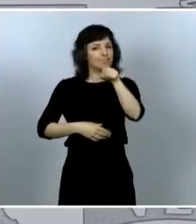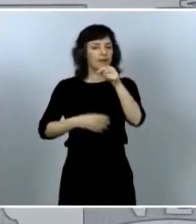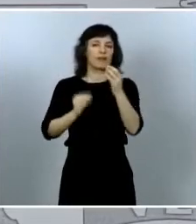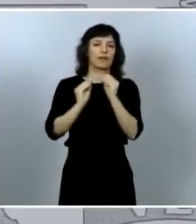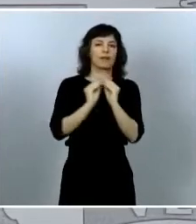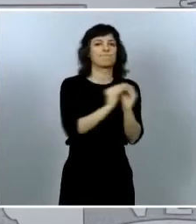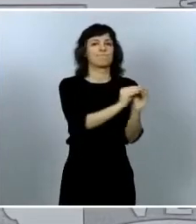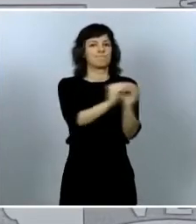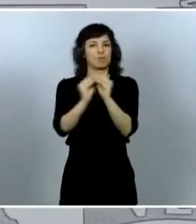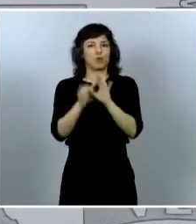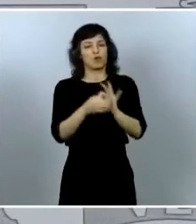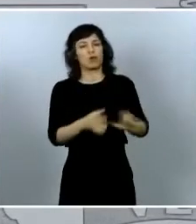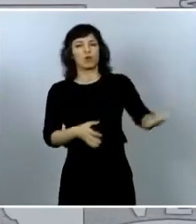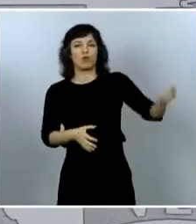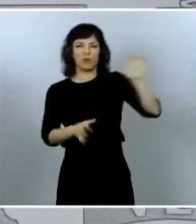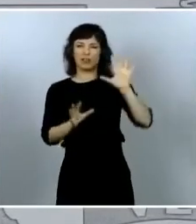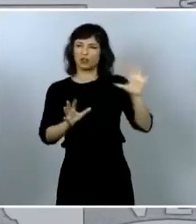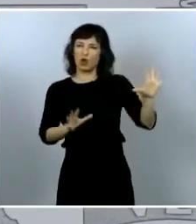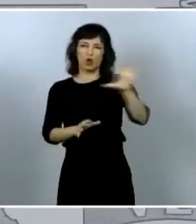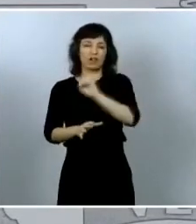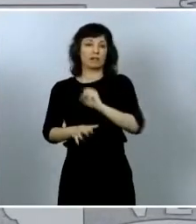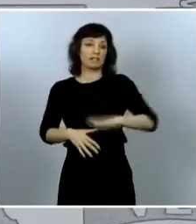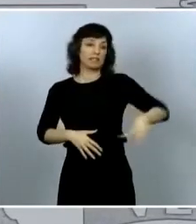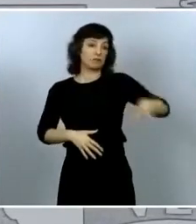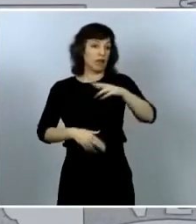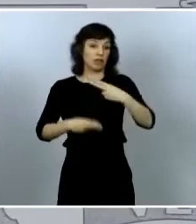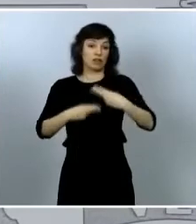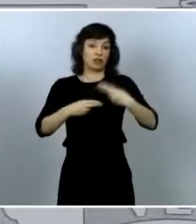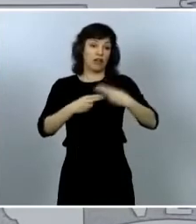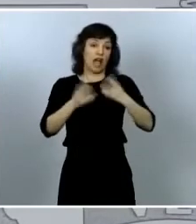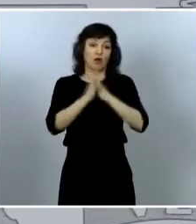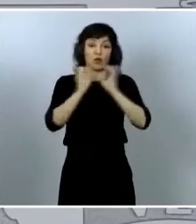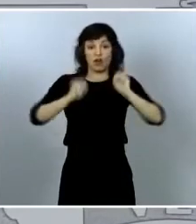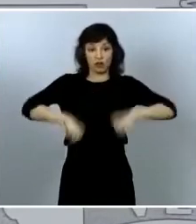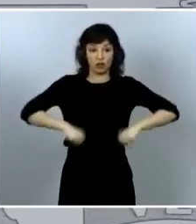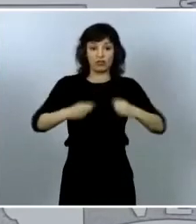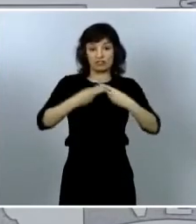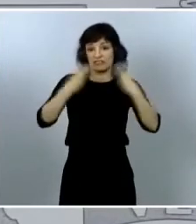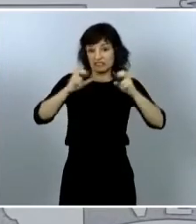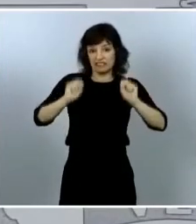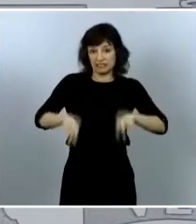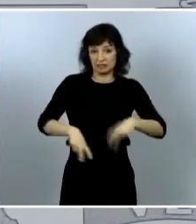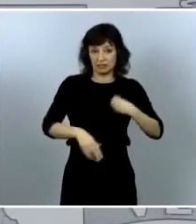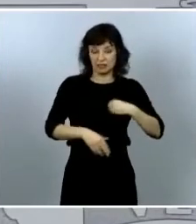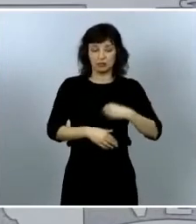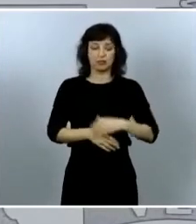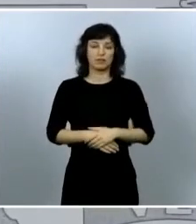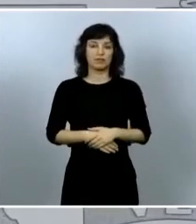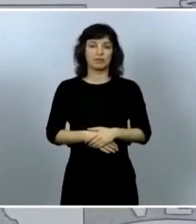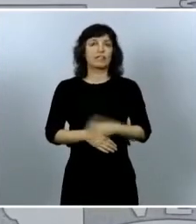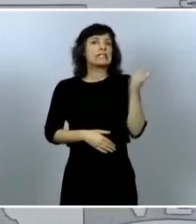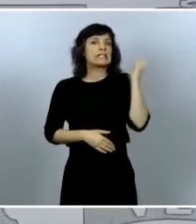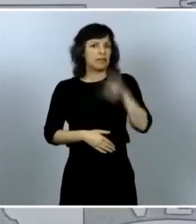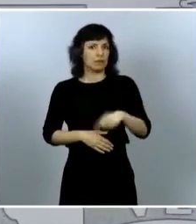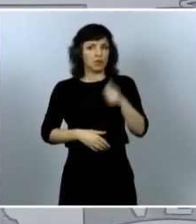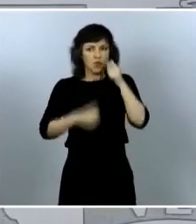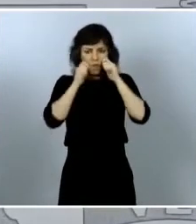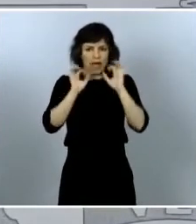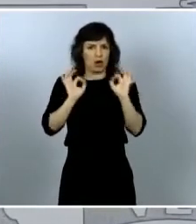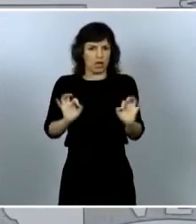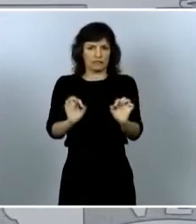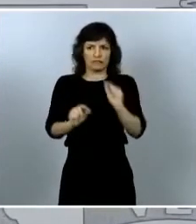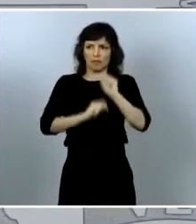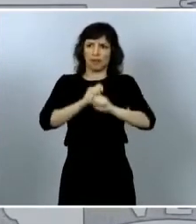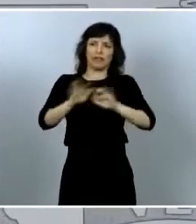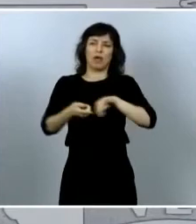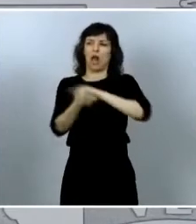Europea y al espacio Schengen sabemos de sobra que la pandemia no va a cambiar nuestra naturaleza como seres humanos pero si podemos y